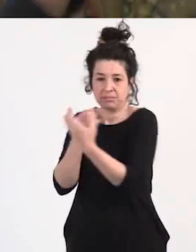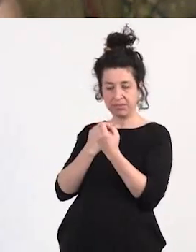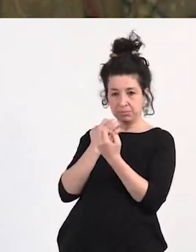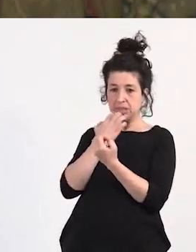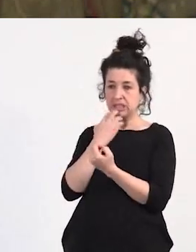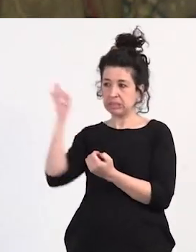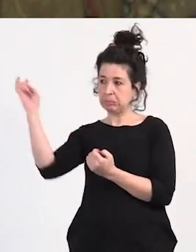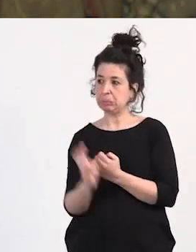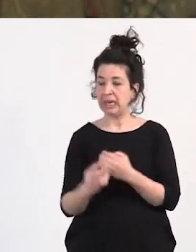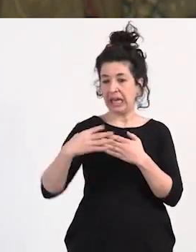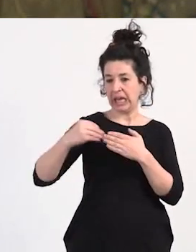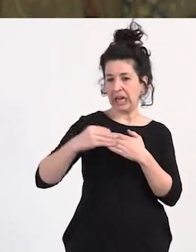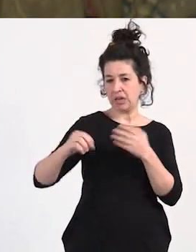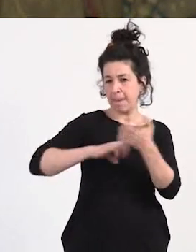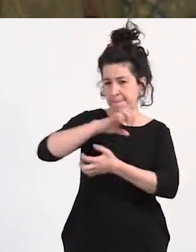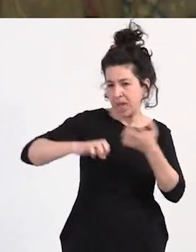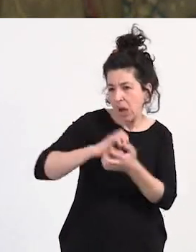viene un cliente que es violento